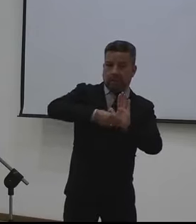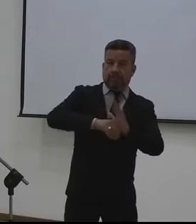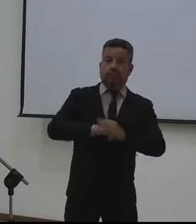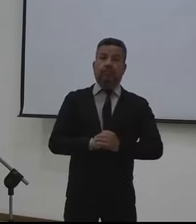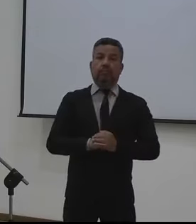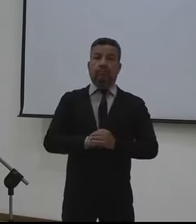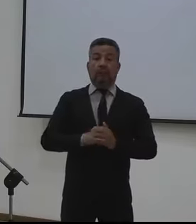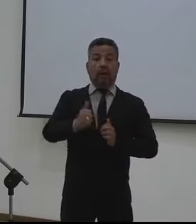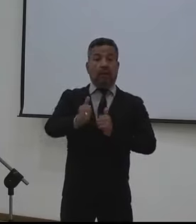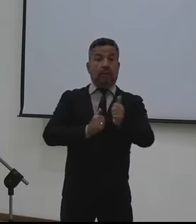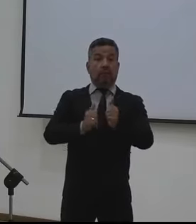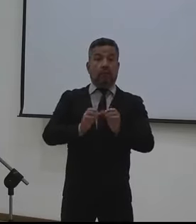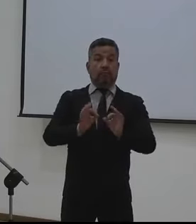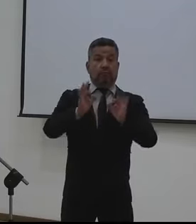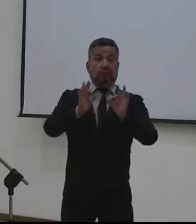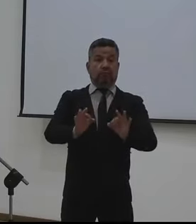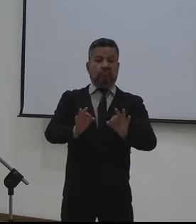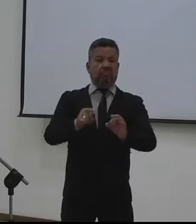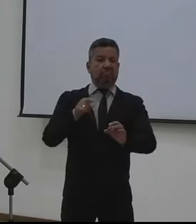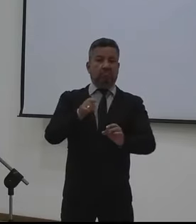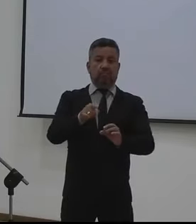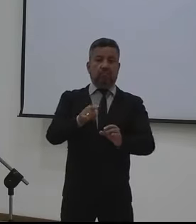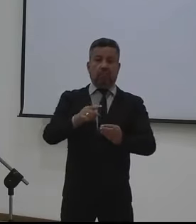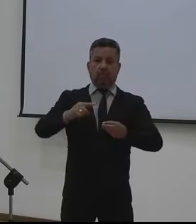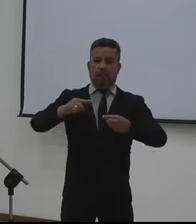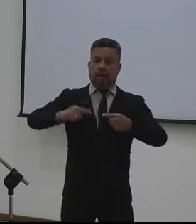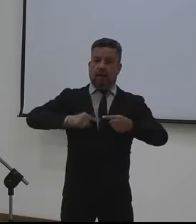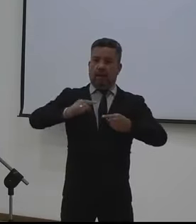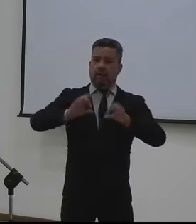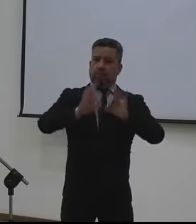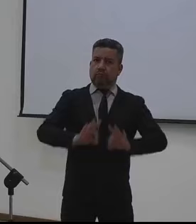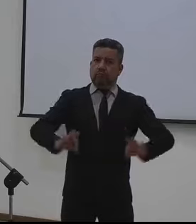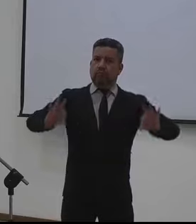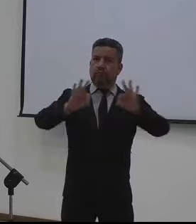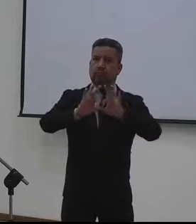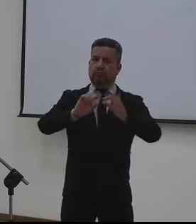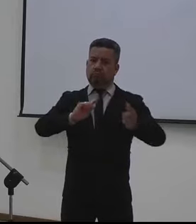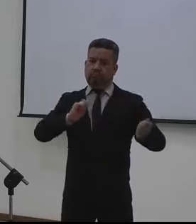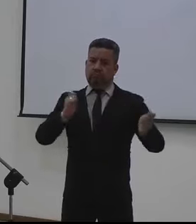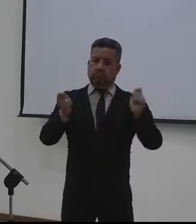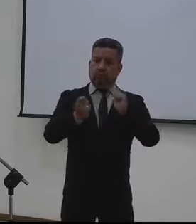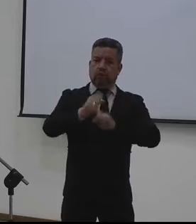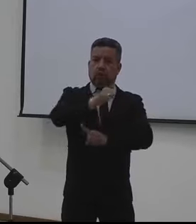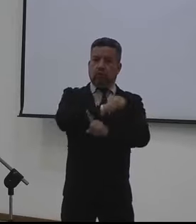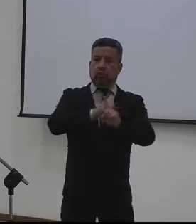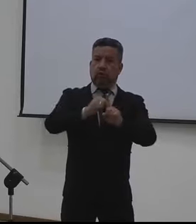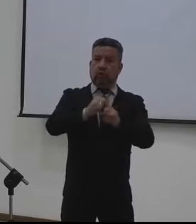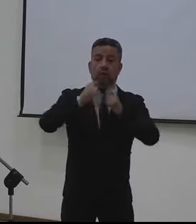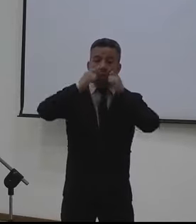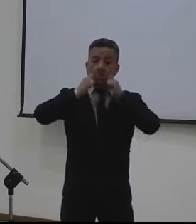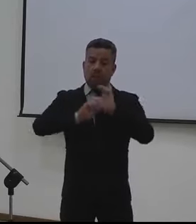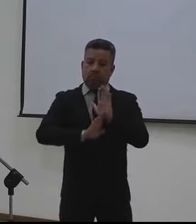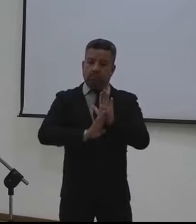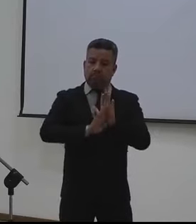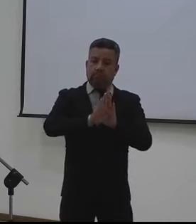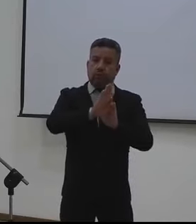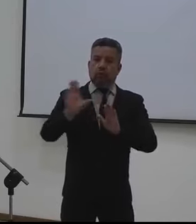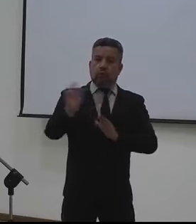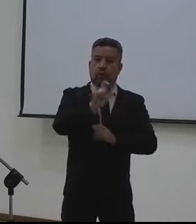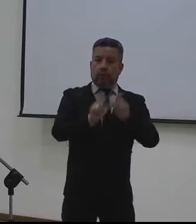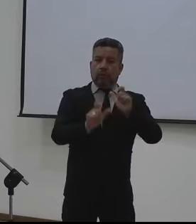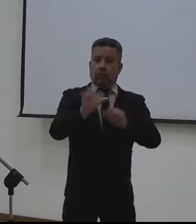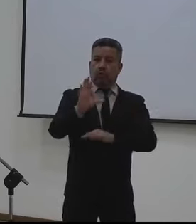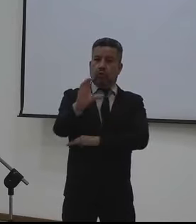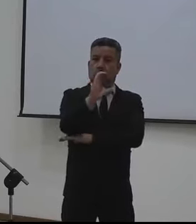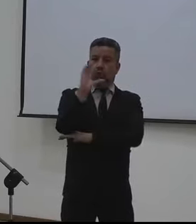disposiciones. El deporte, sin lugar a dudas, se ha convertido en un eje fundamental para la transformación social y el desarrollo humano de